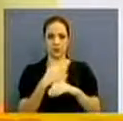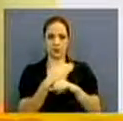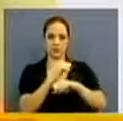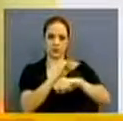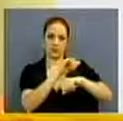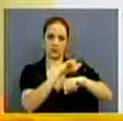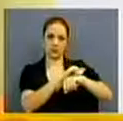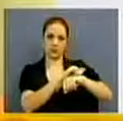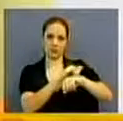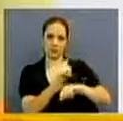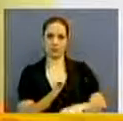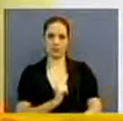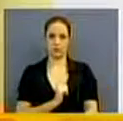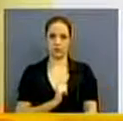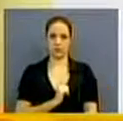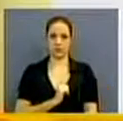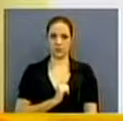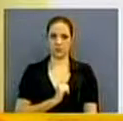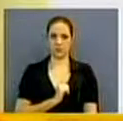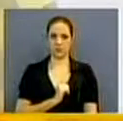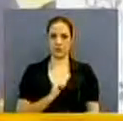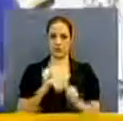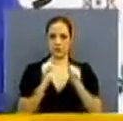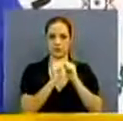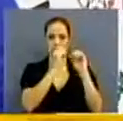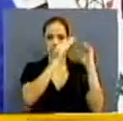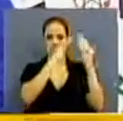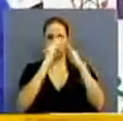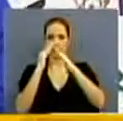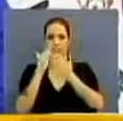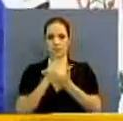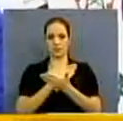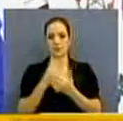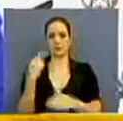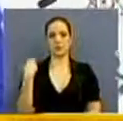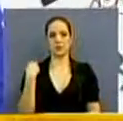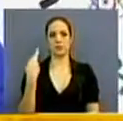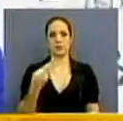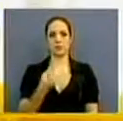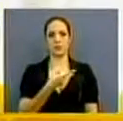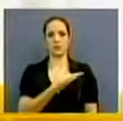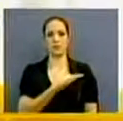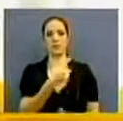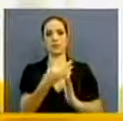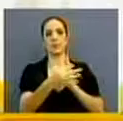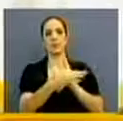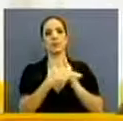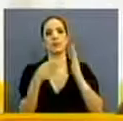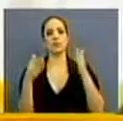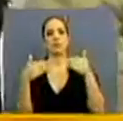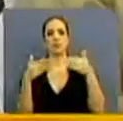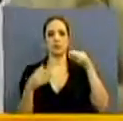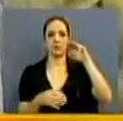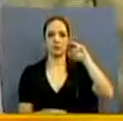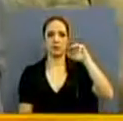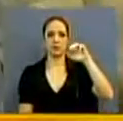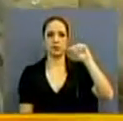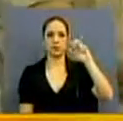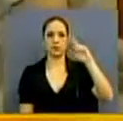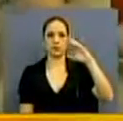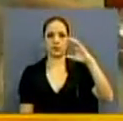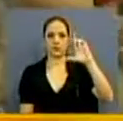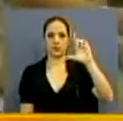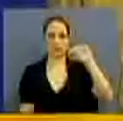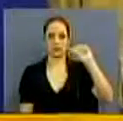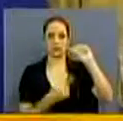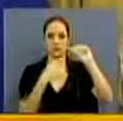sostenible el mismo a largo plazo en la comunidad. Por su parte, la rectora de la Universidad Tecnológica de Panamá, Marcela Paredes, dijo que durante